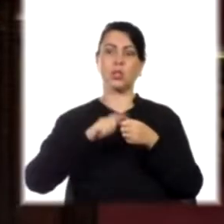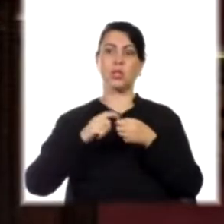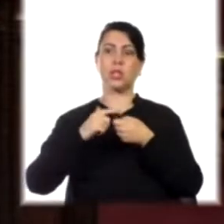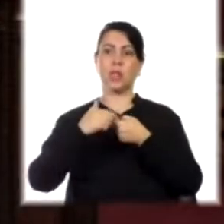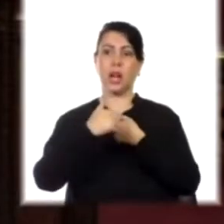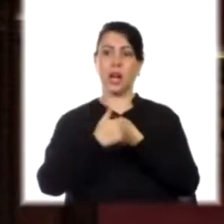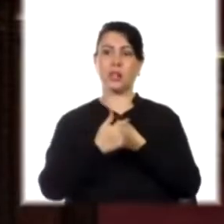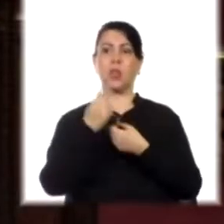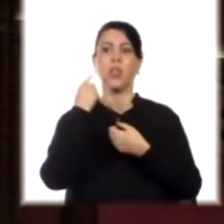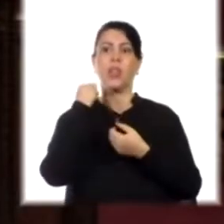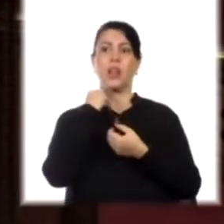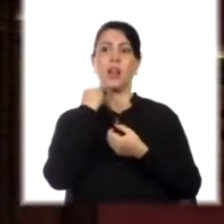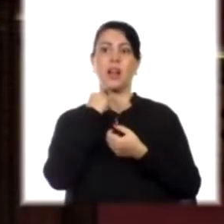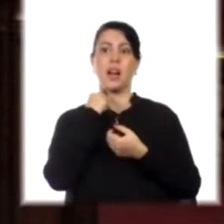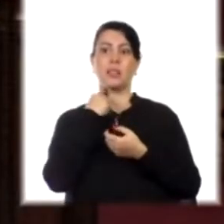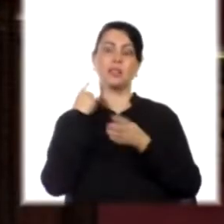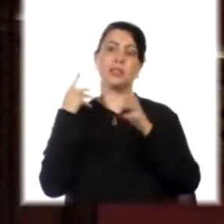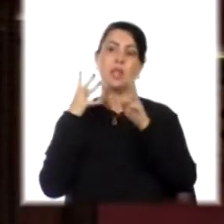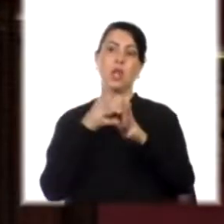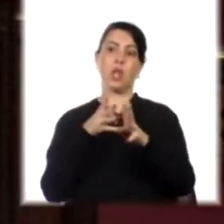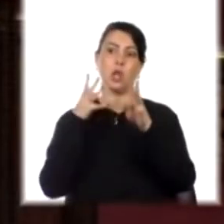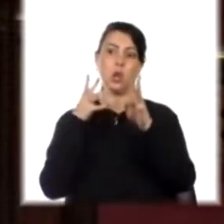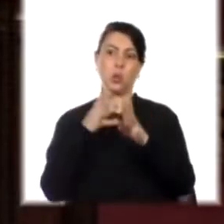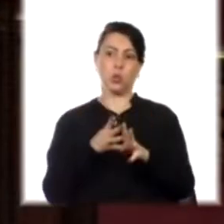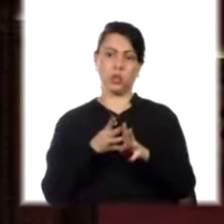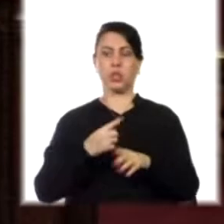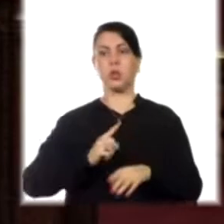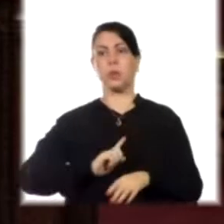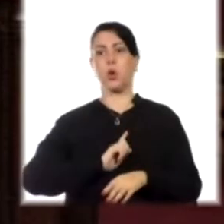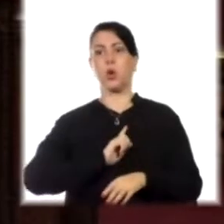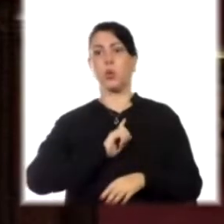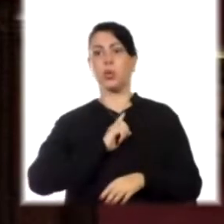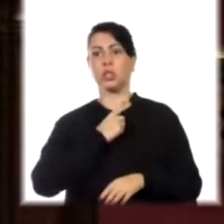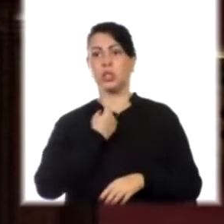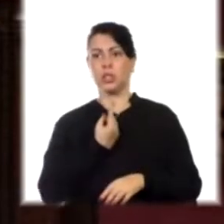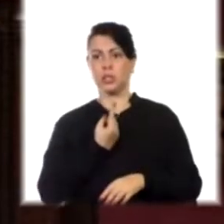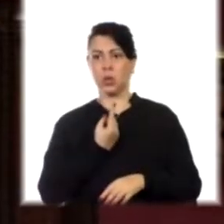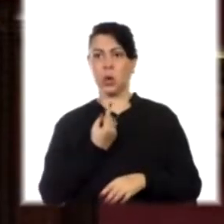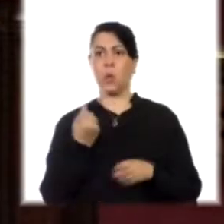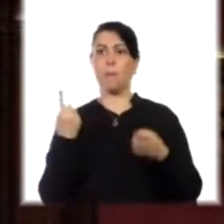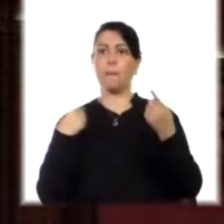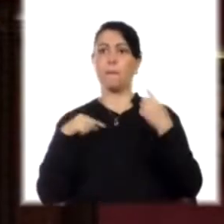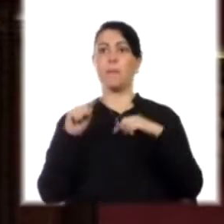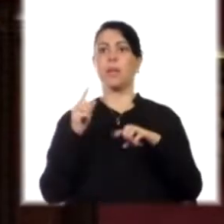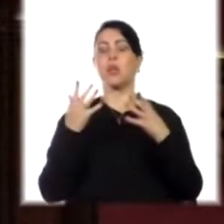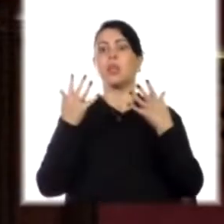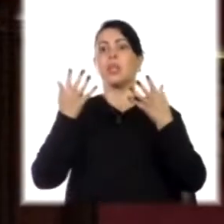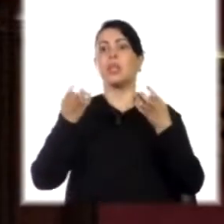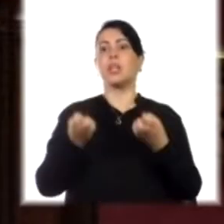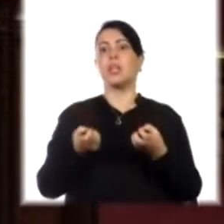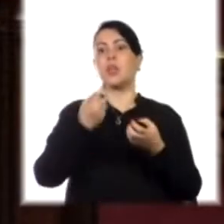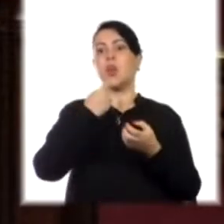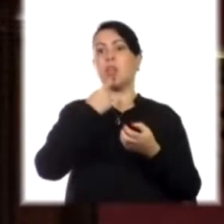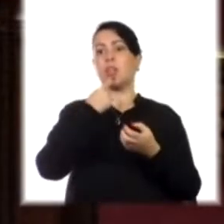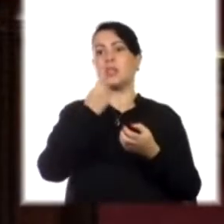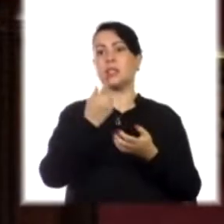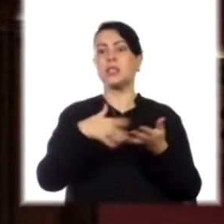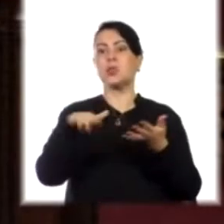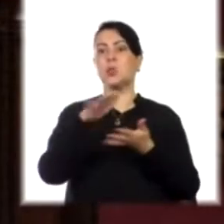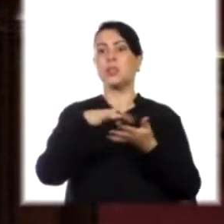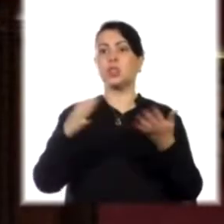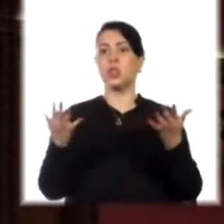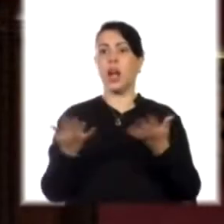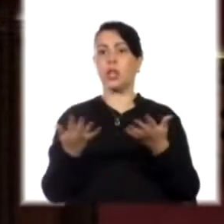lucha. Vínculo del cual me enorgullezco y quiero hacer referencia al estado de situación